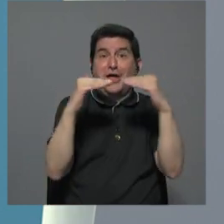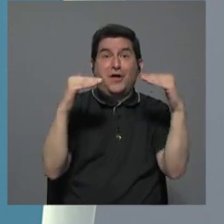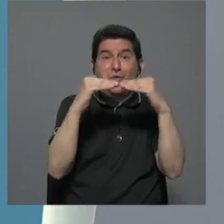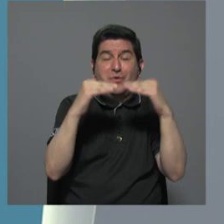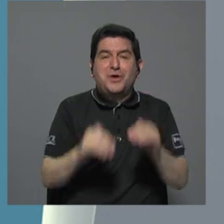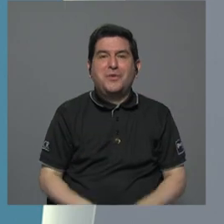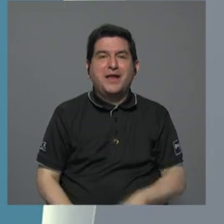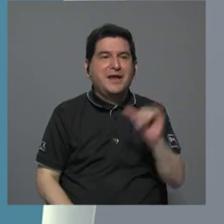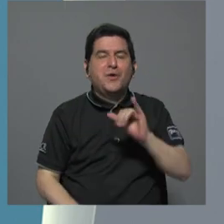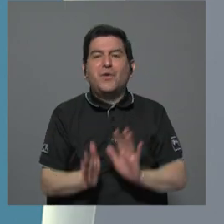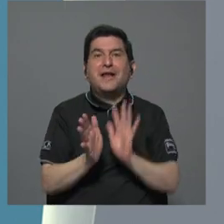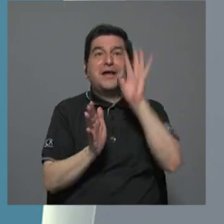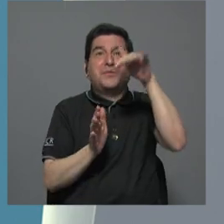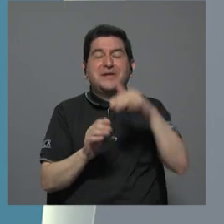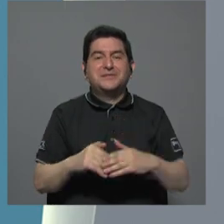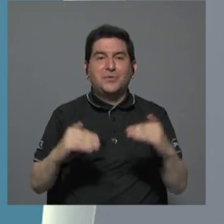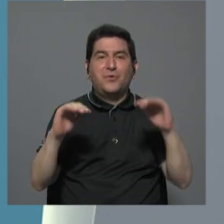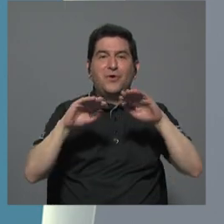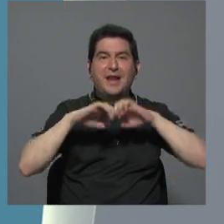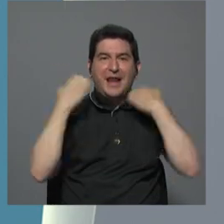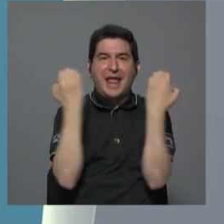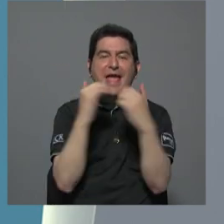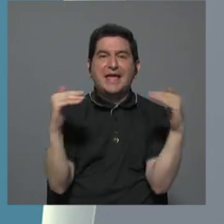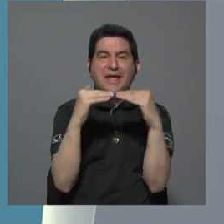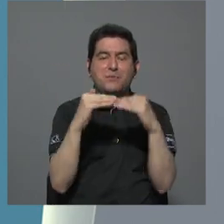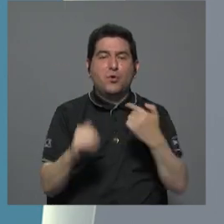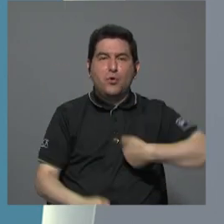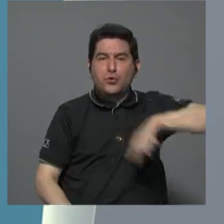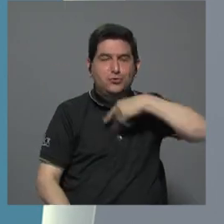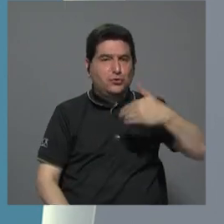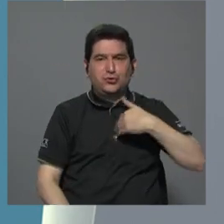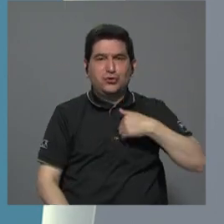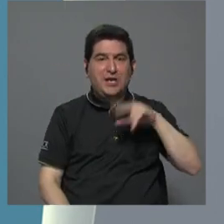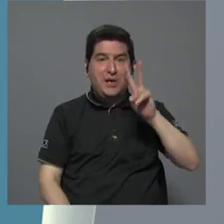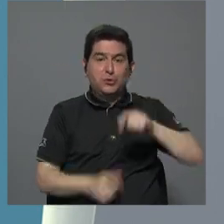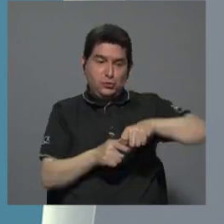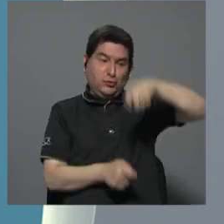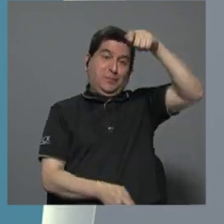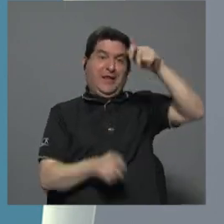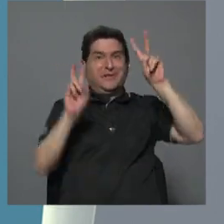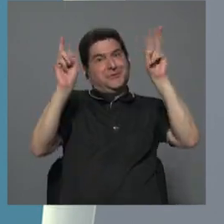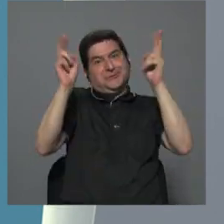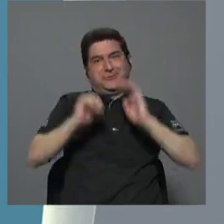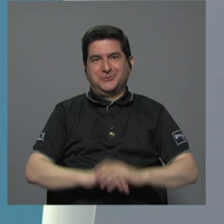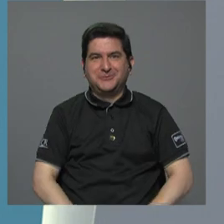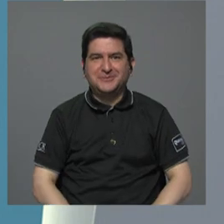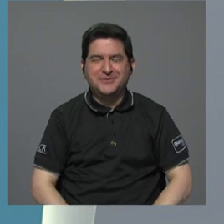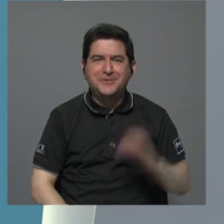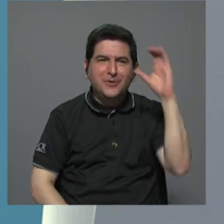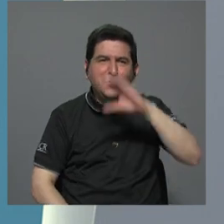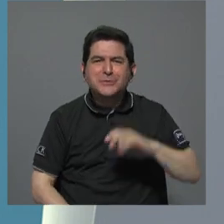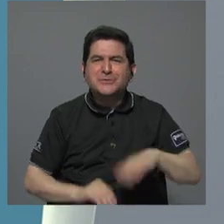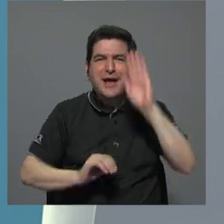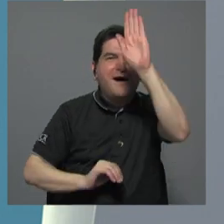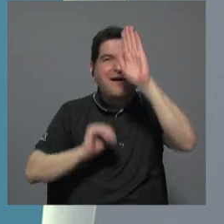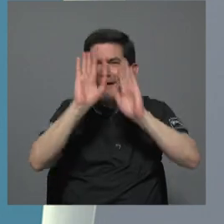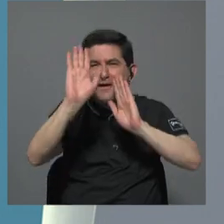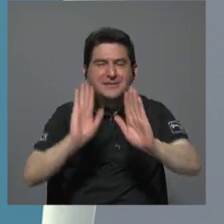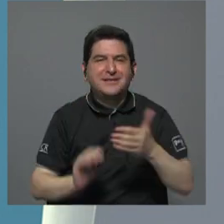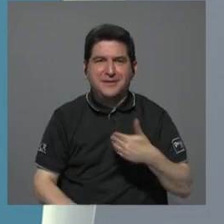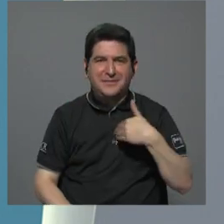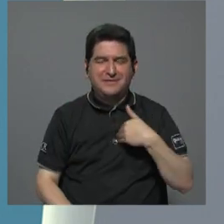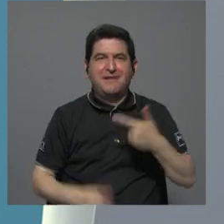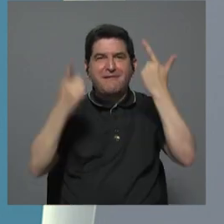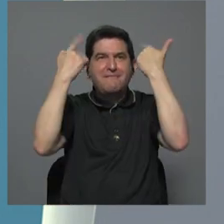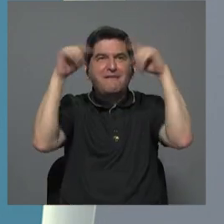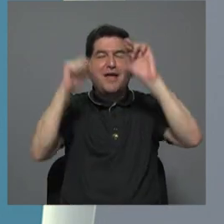atendidos al tamaño que tenemos. No nos vamos a hacer de dos metros mañana. Entonces, parece que lo que tenemos es que buscar esquemas como el que han tenido